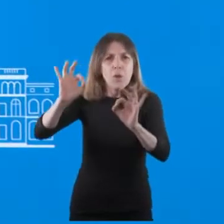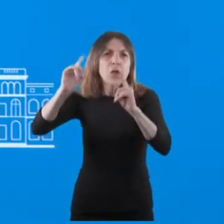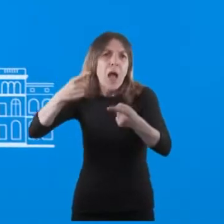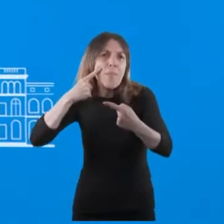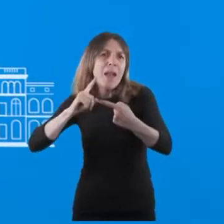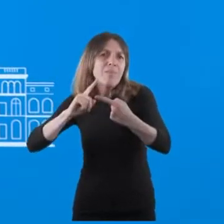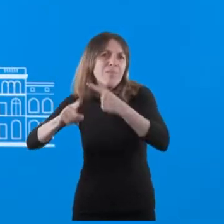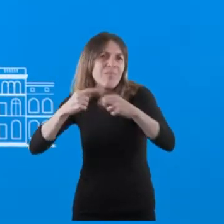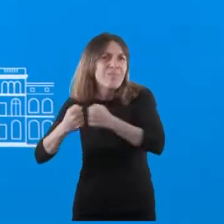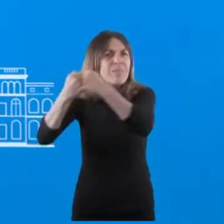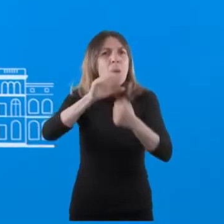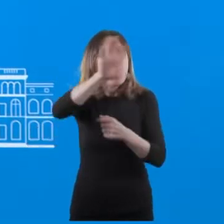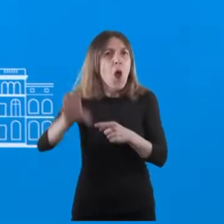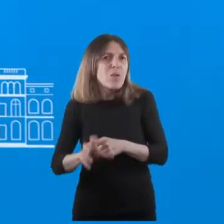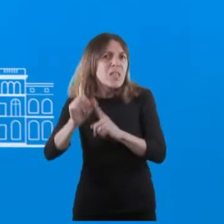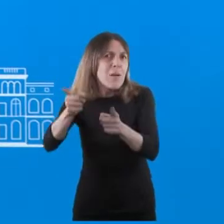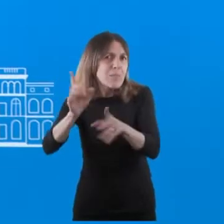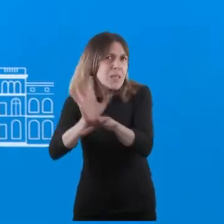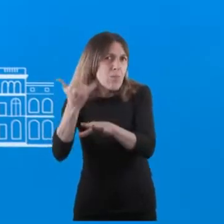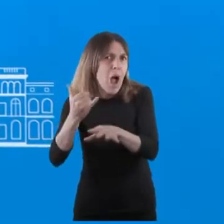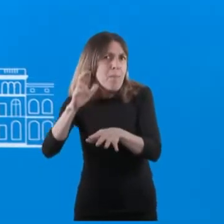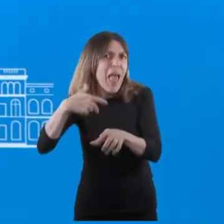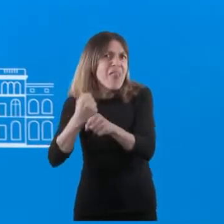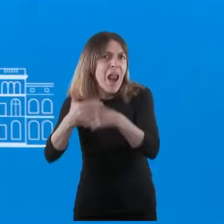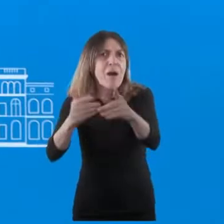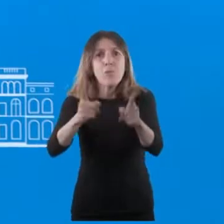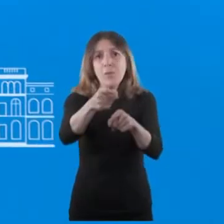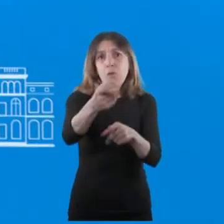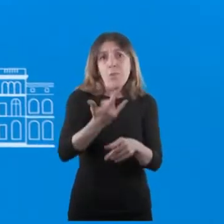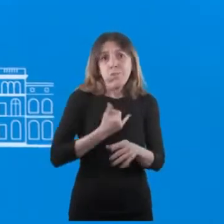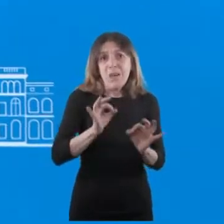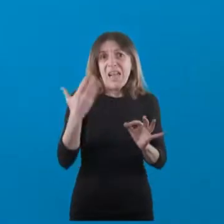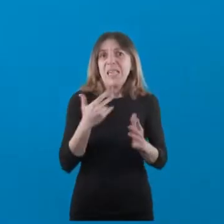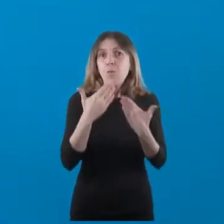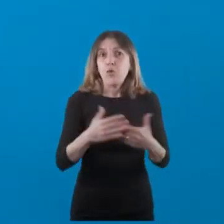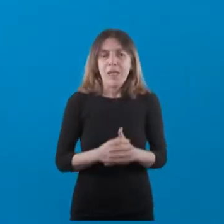provincias, en ese marco y en ese contexto se da el que usted acaba de mencionar. Muchas gracias.